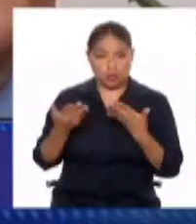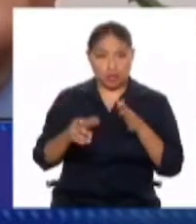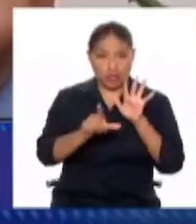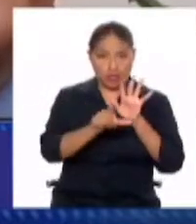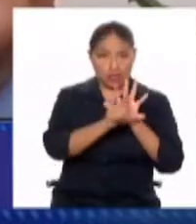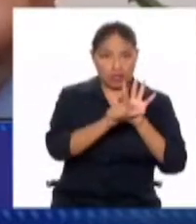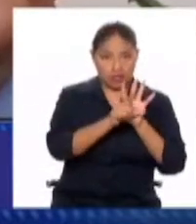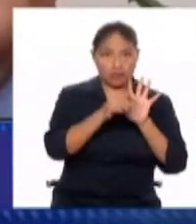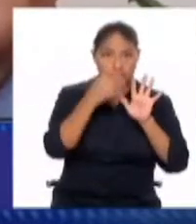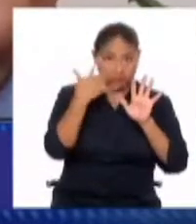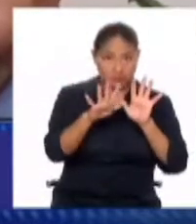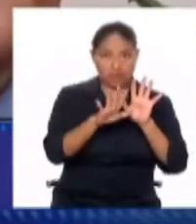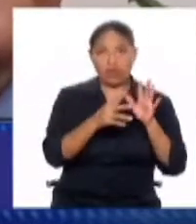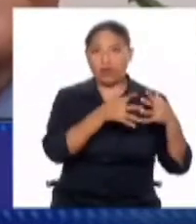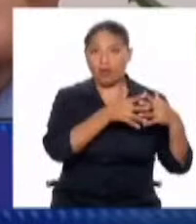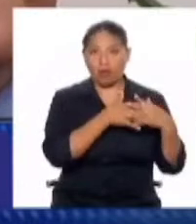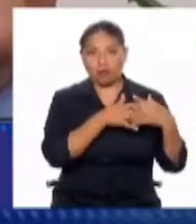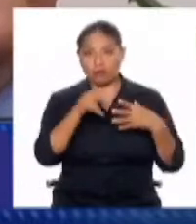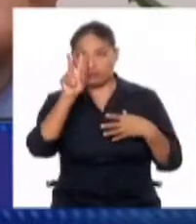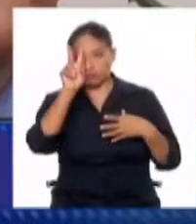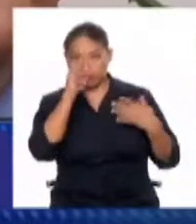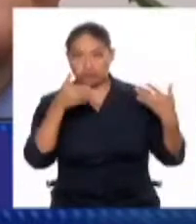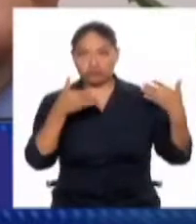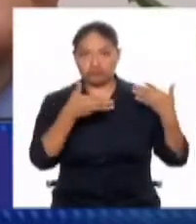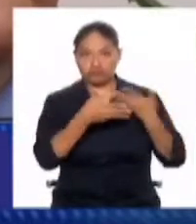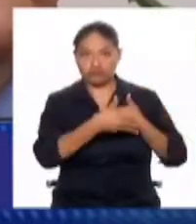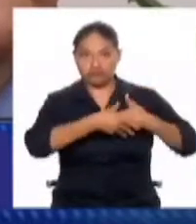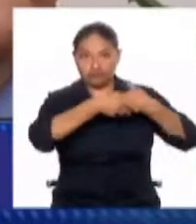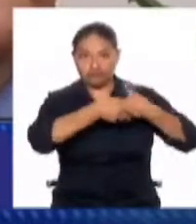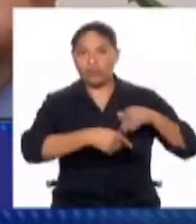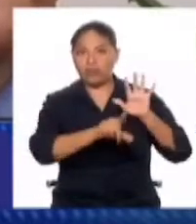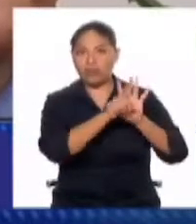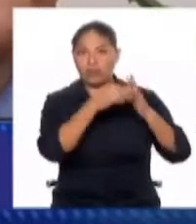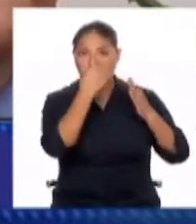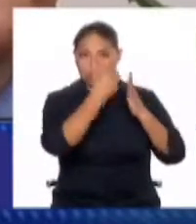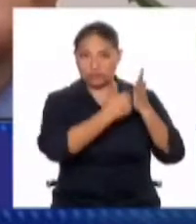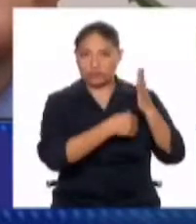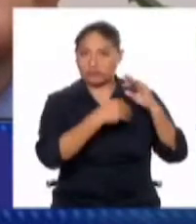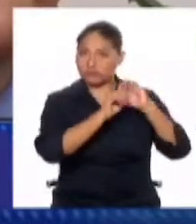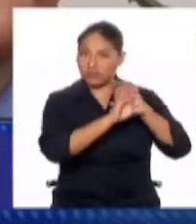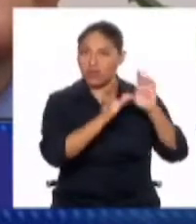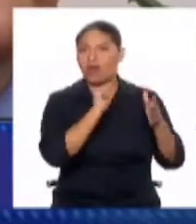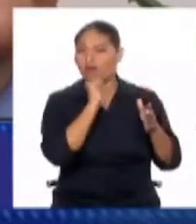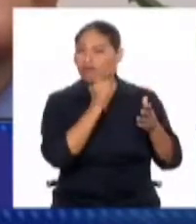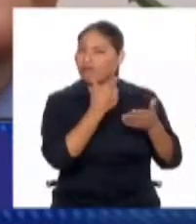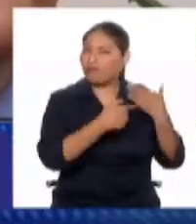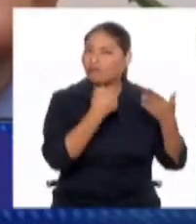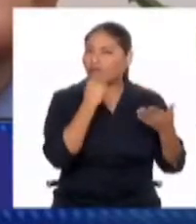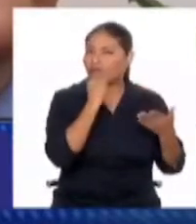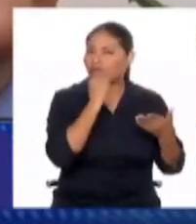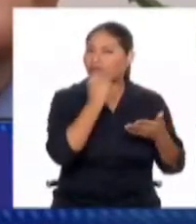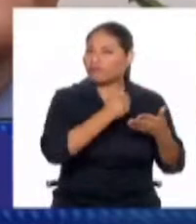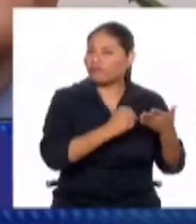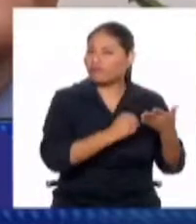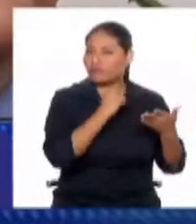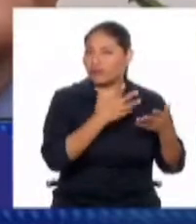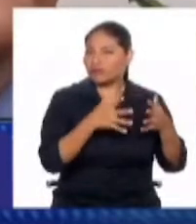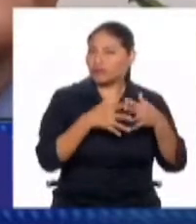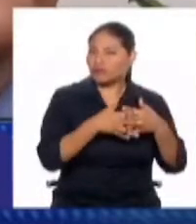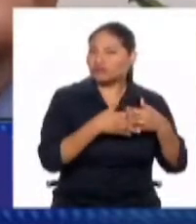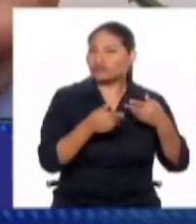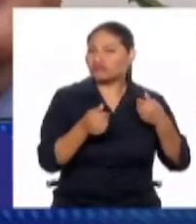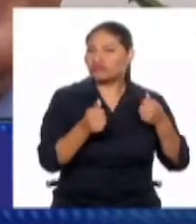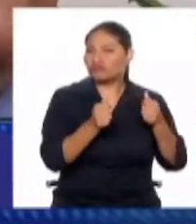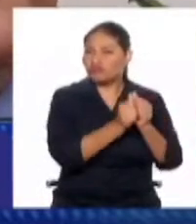Unidos ya se acabó o hay elementos pendientes? Por ejemplo, en algunos de los procesos sobre los cuales va a ser juzgado, o todavía hay que generar colaboración.